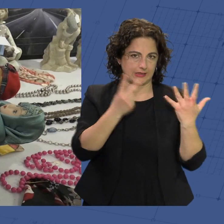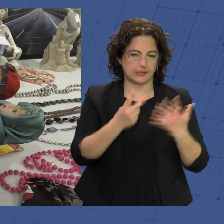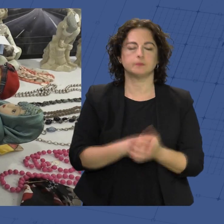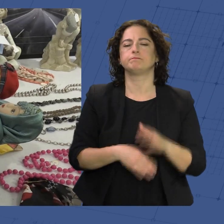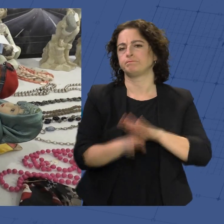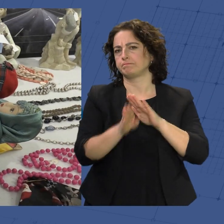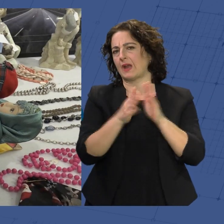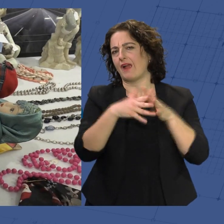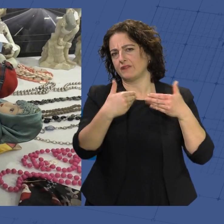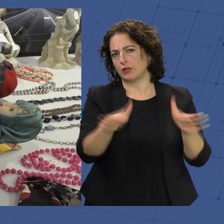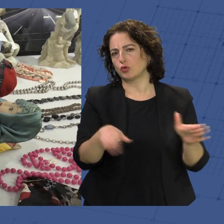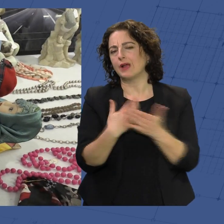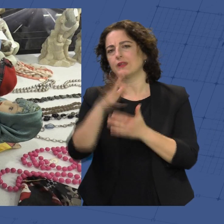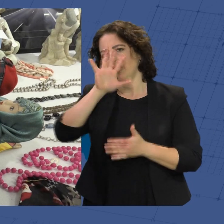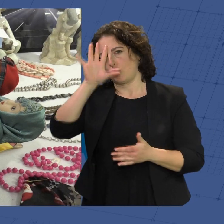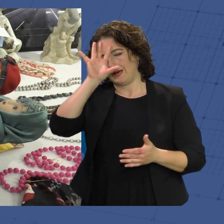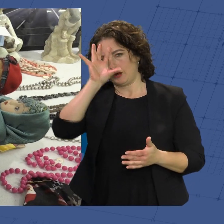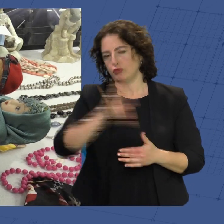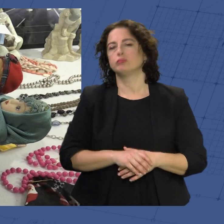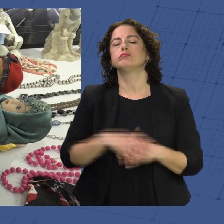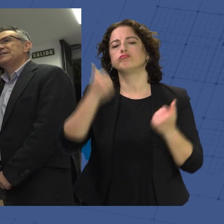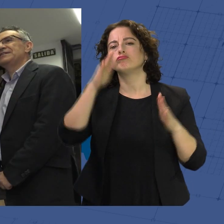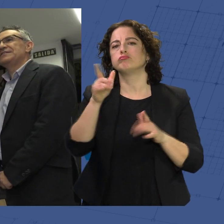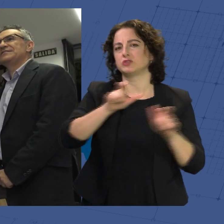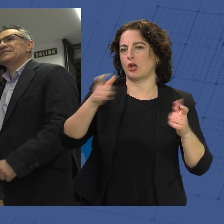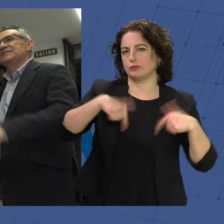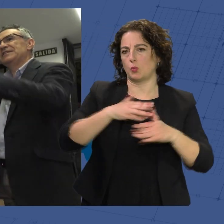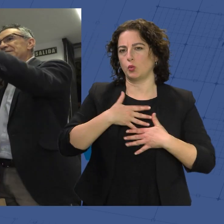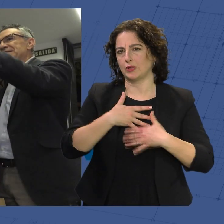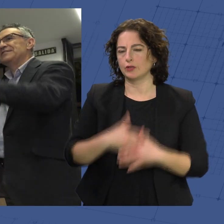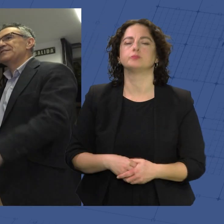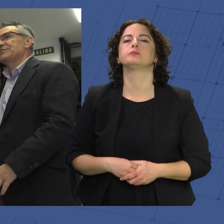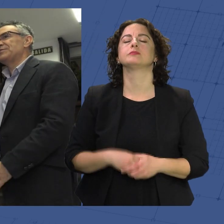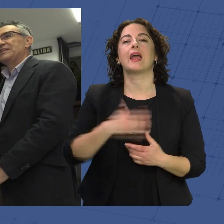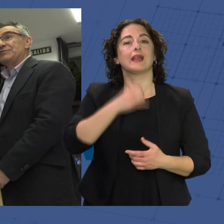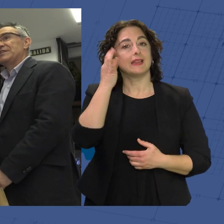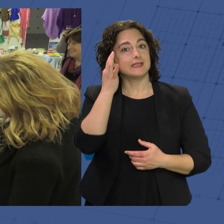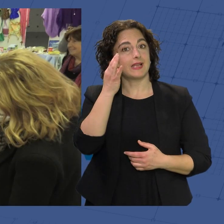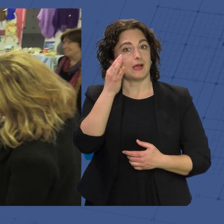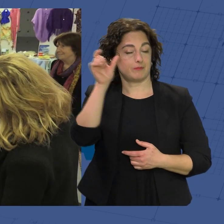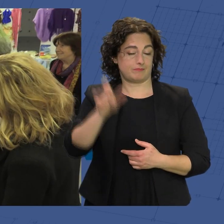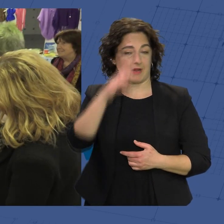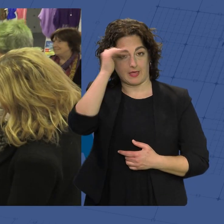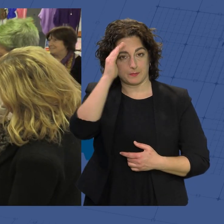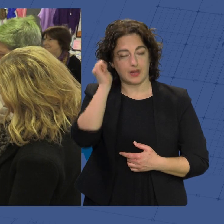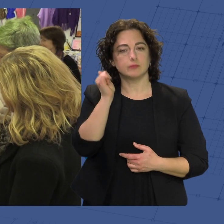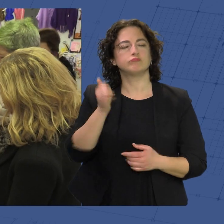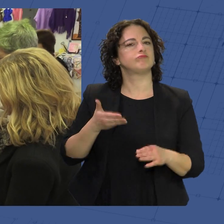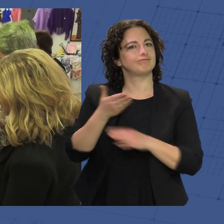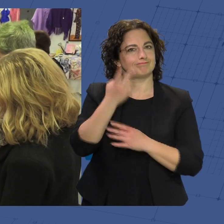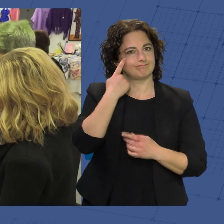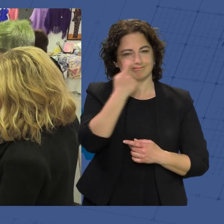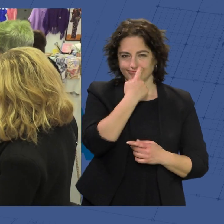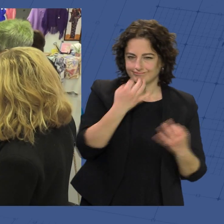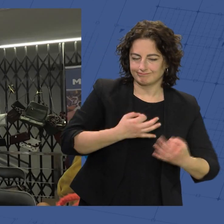permanecer abierto hasta el próximo 5 de enero, atendido por todas las voluntarias. La alcaldesa de la ciudad, María del Mar Vázquez, ha conocido de primera mano todos los